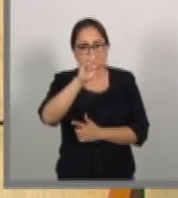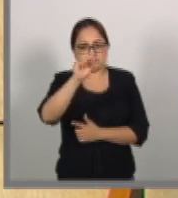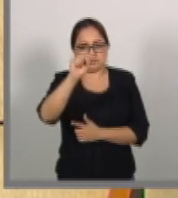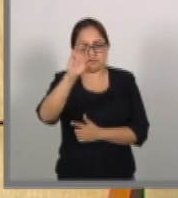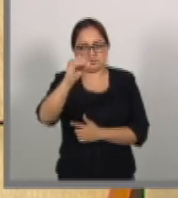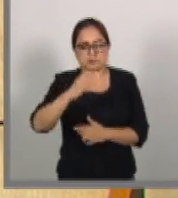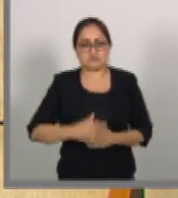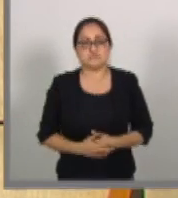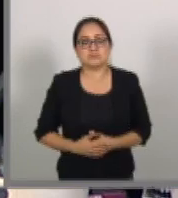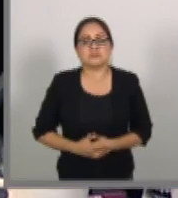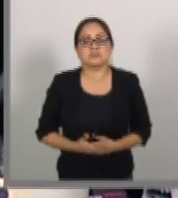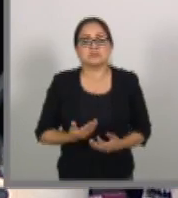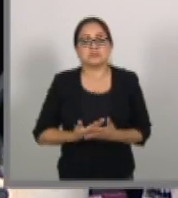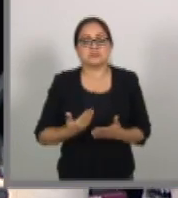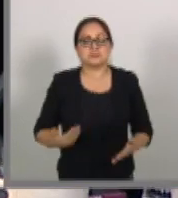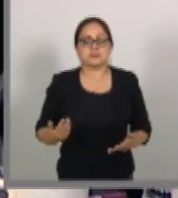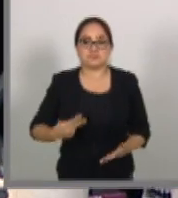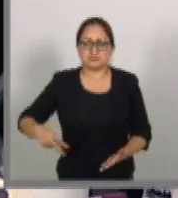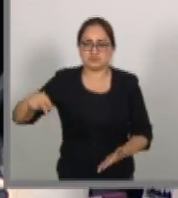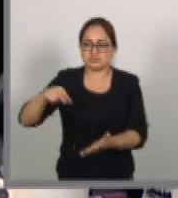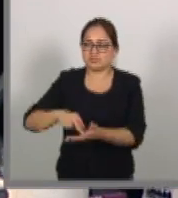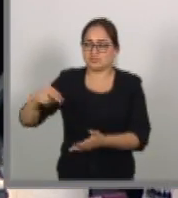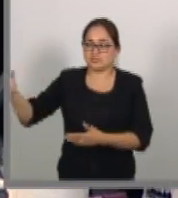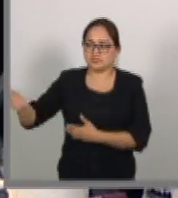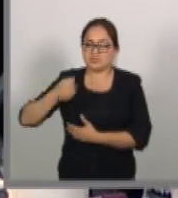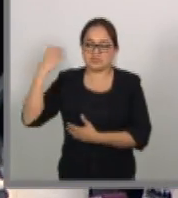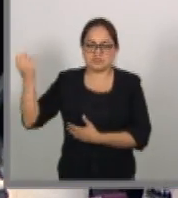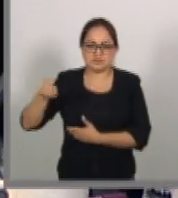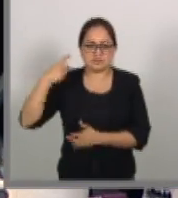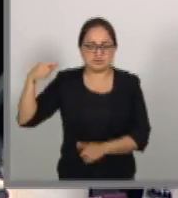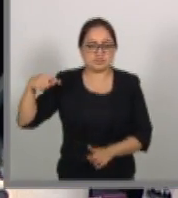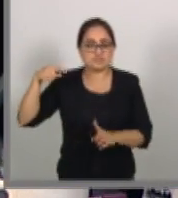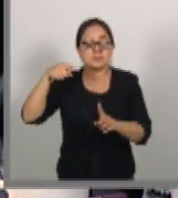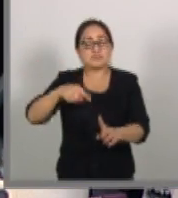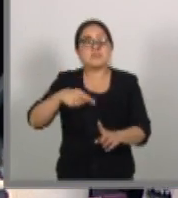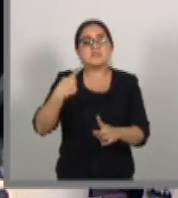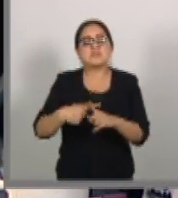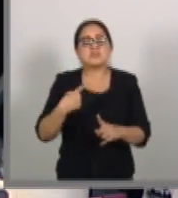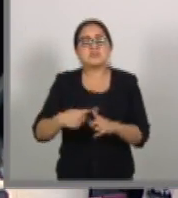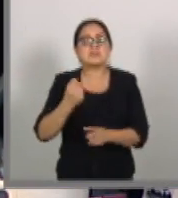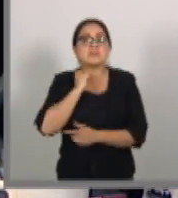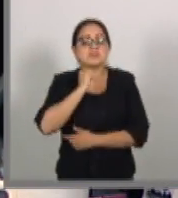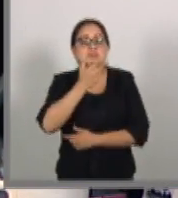Se concede ahora el uso de la palabra al senador de la palabra de la palabra Gracias.